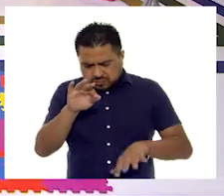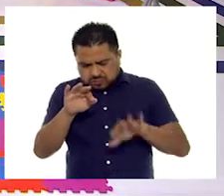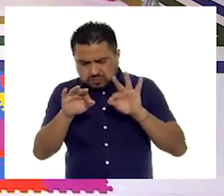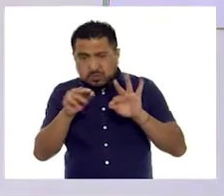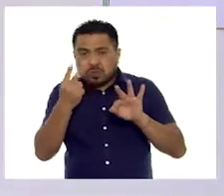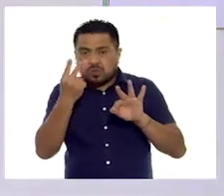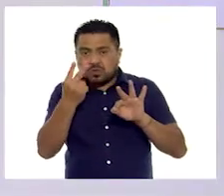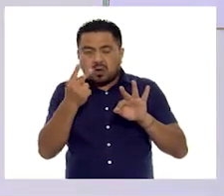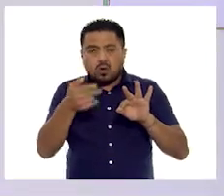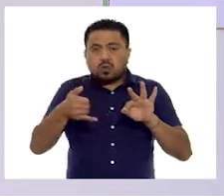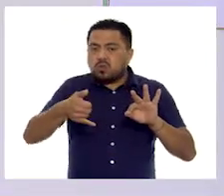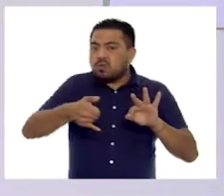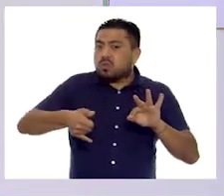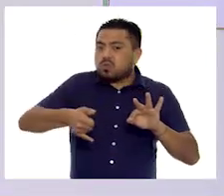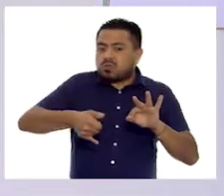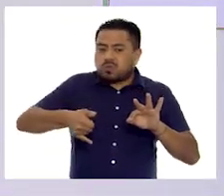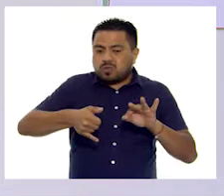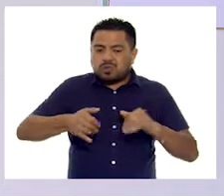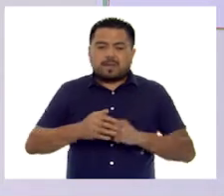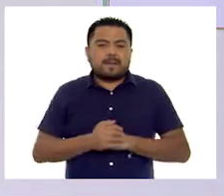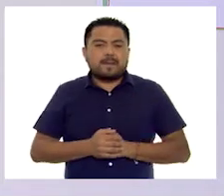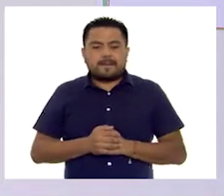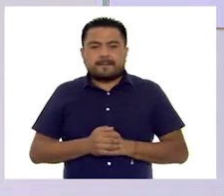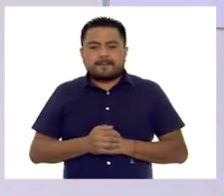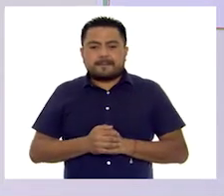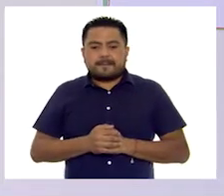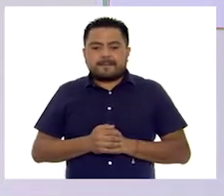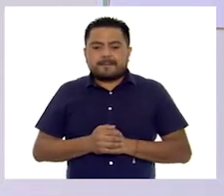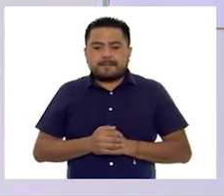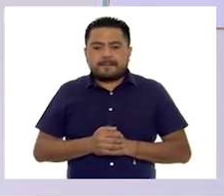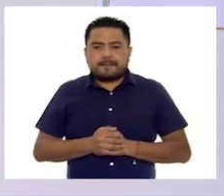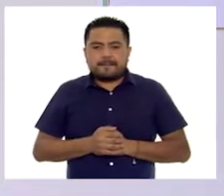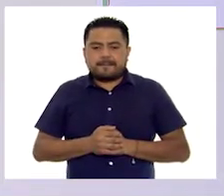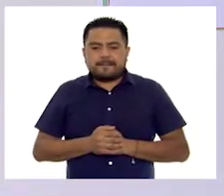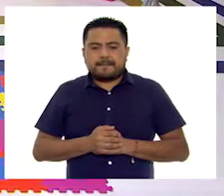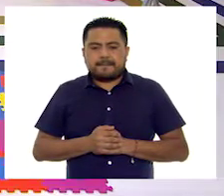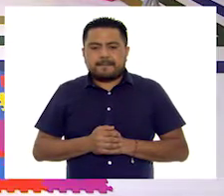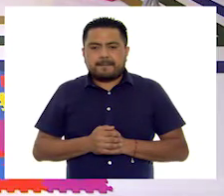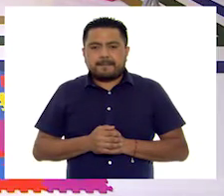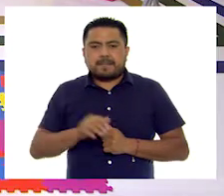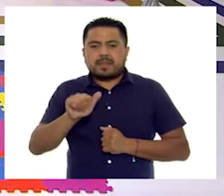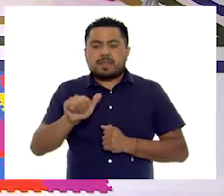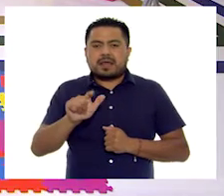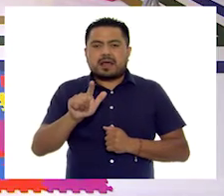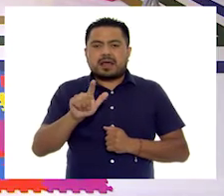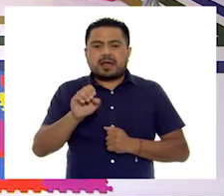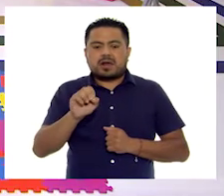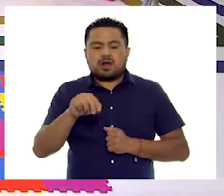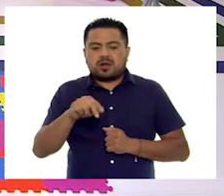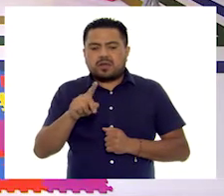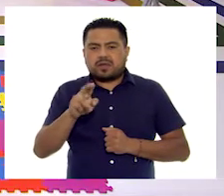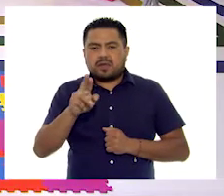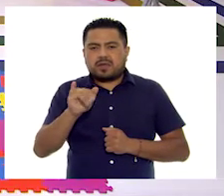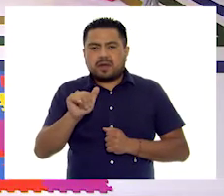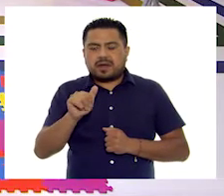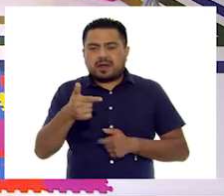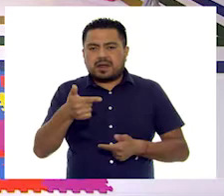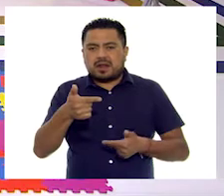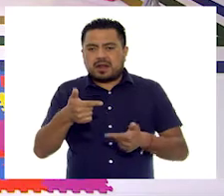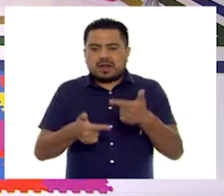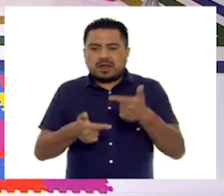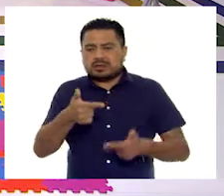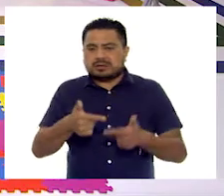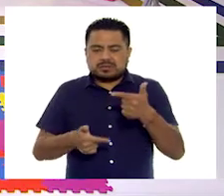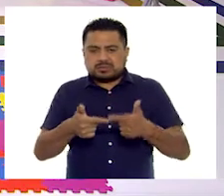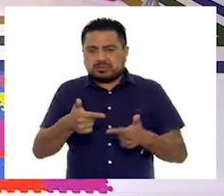Misael y Lidia jugó, que son dos. ¡Ajá! Y Alondra, leche. Alondra,